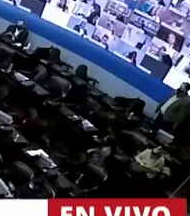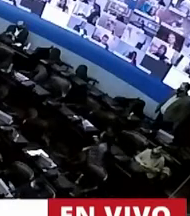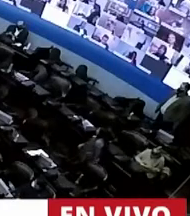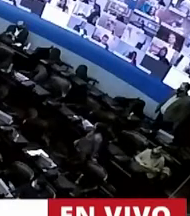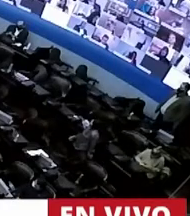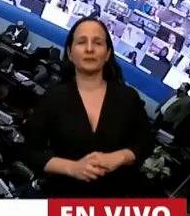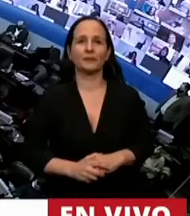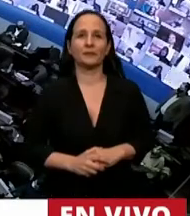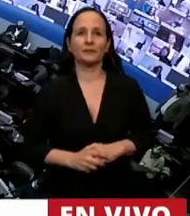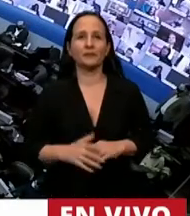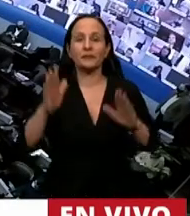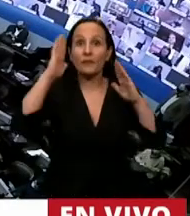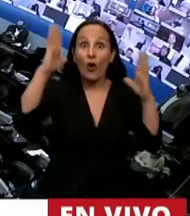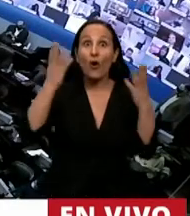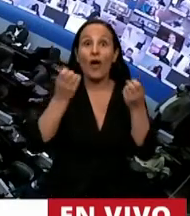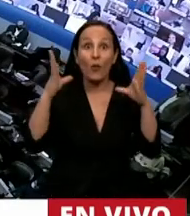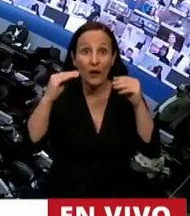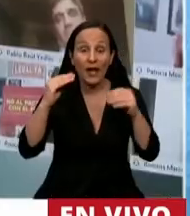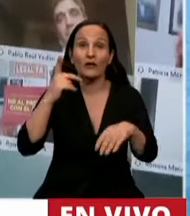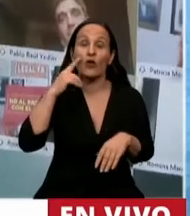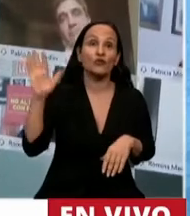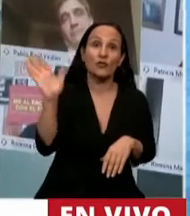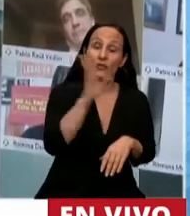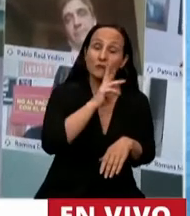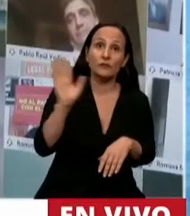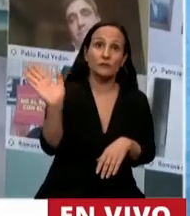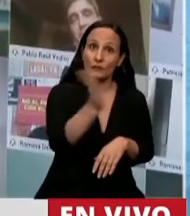Hola, buenas noches a todos o todas.